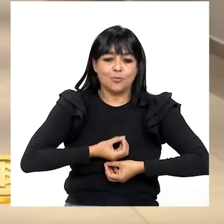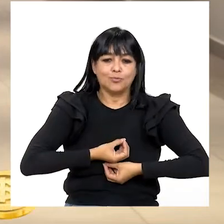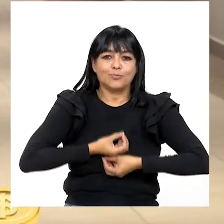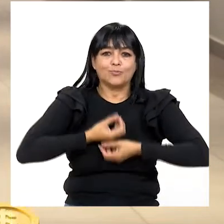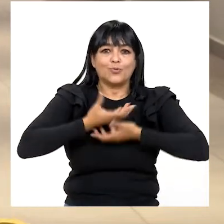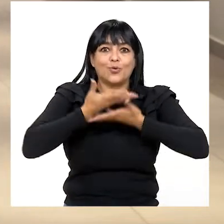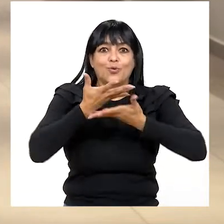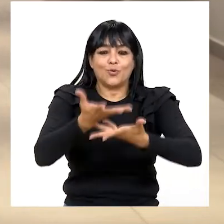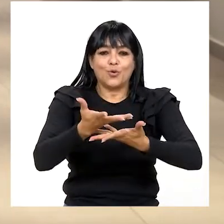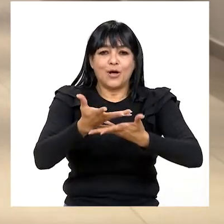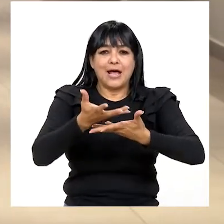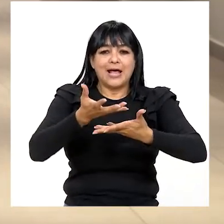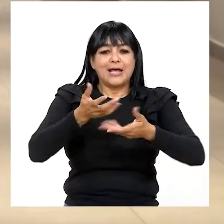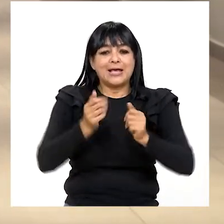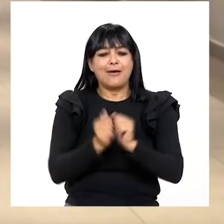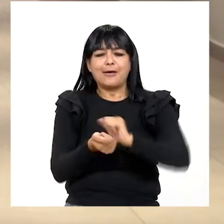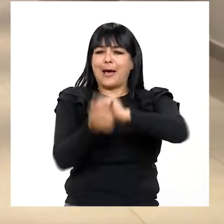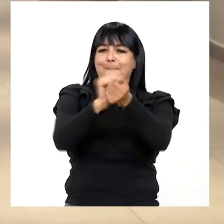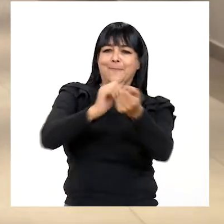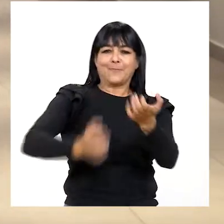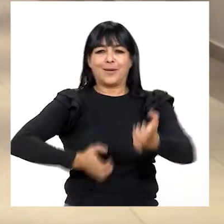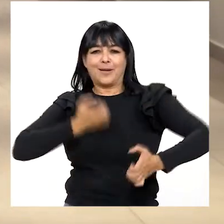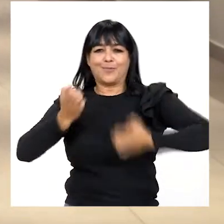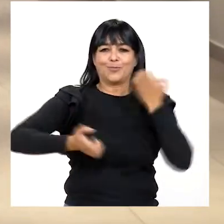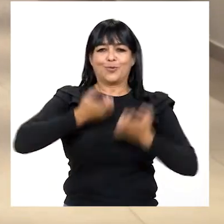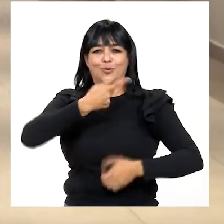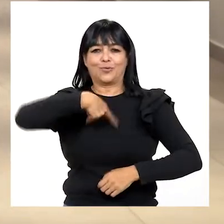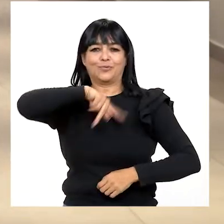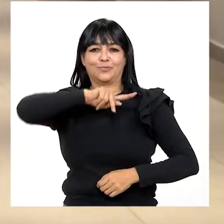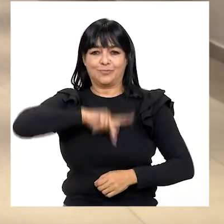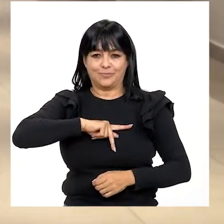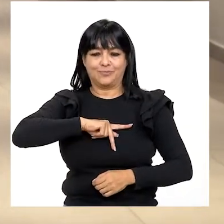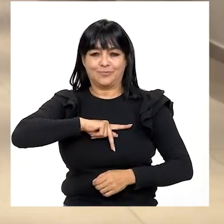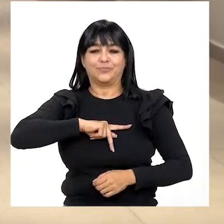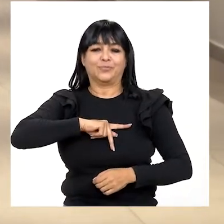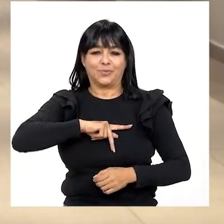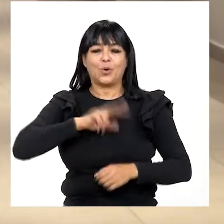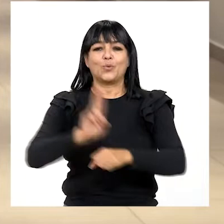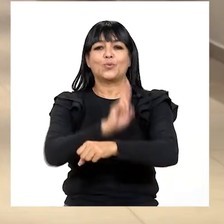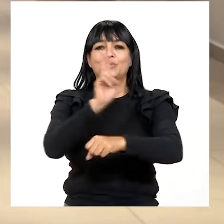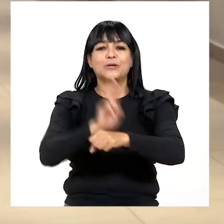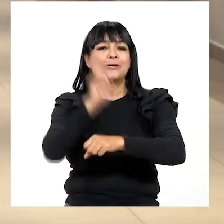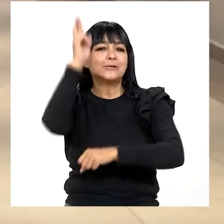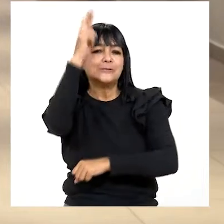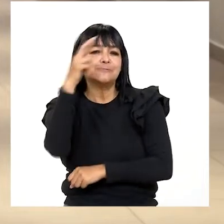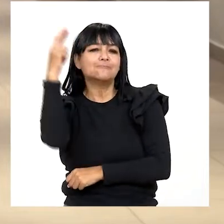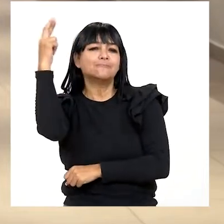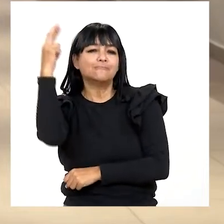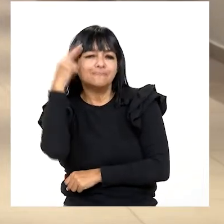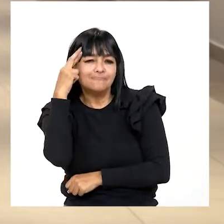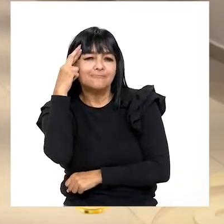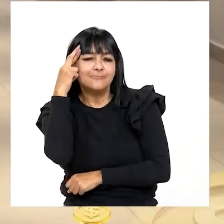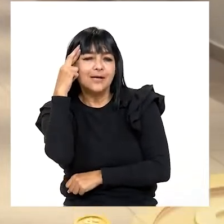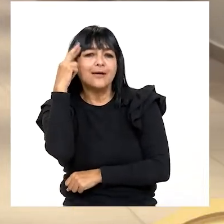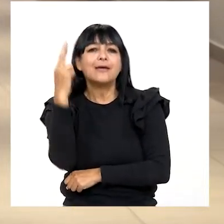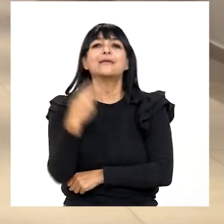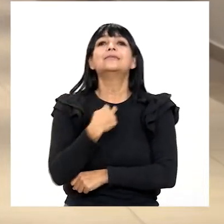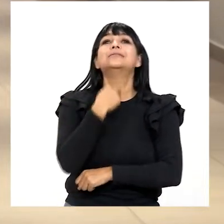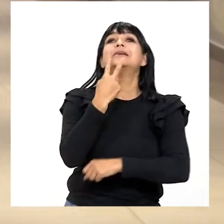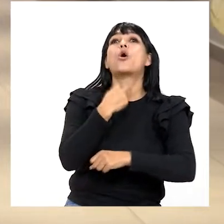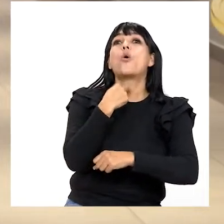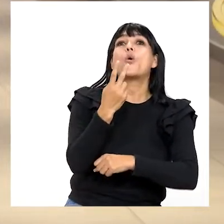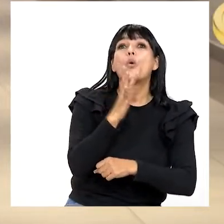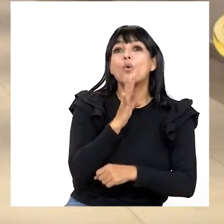expresar y alterar las emociones personales Usando reflexiones en la